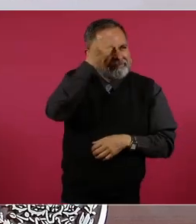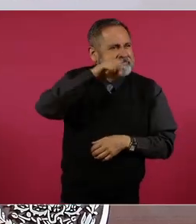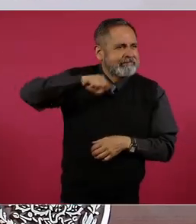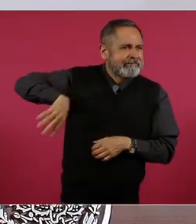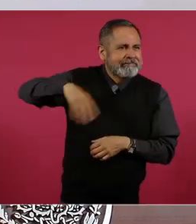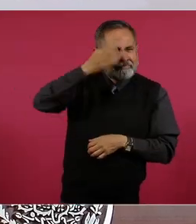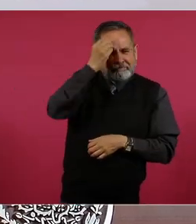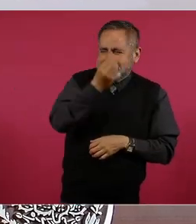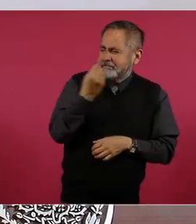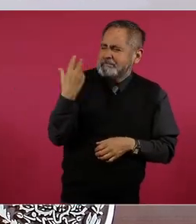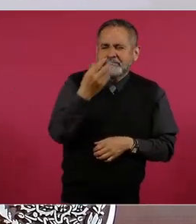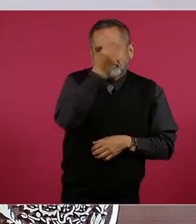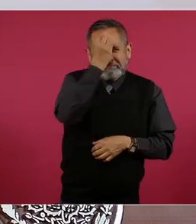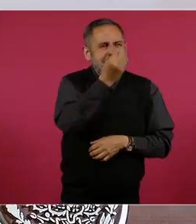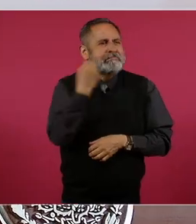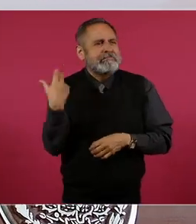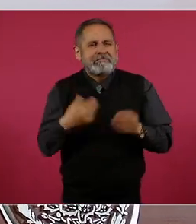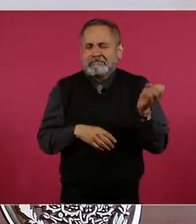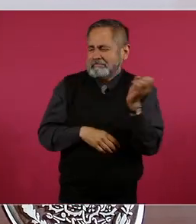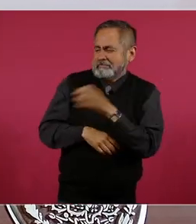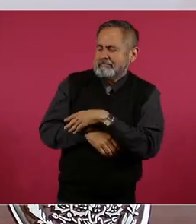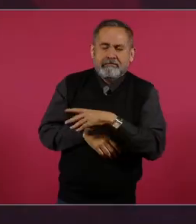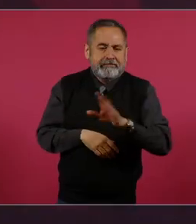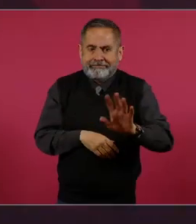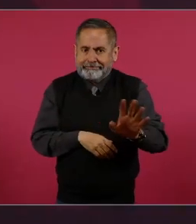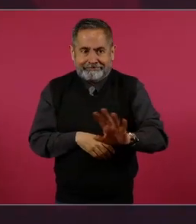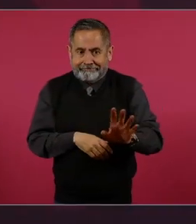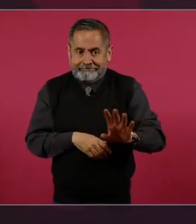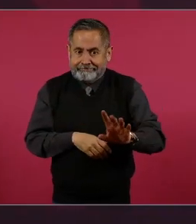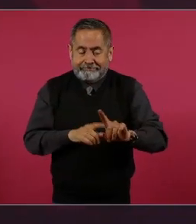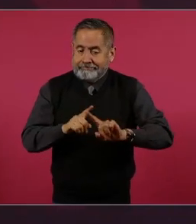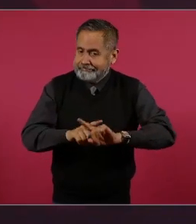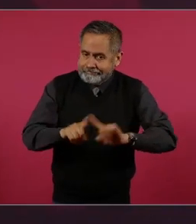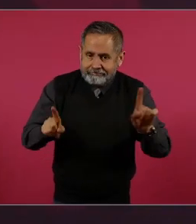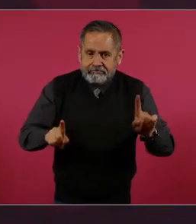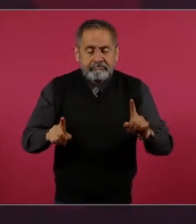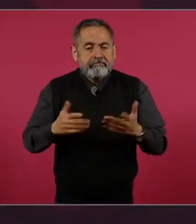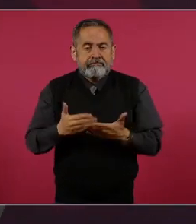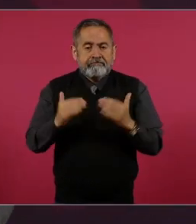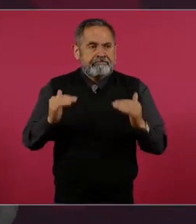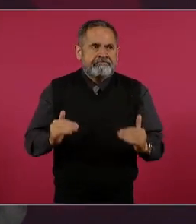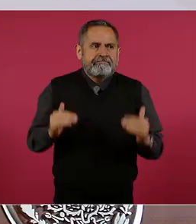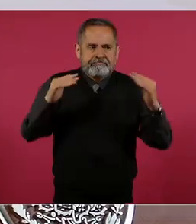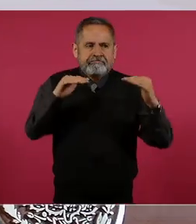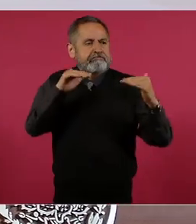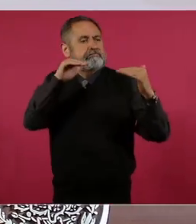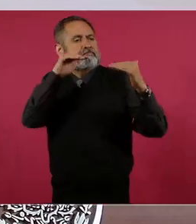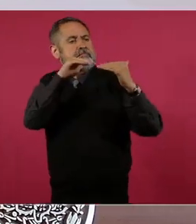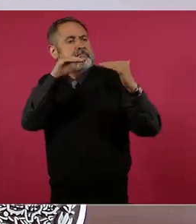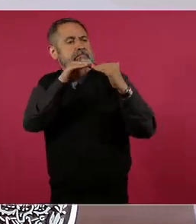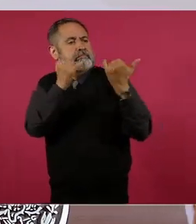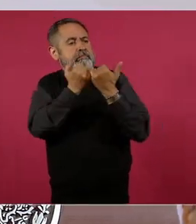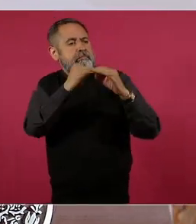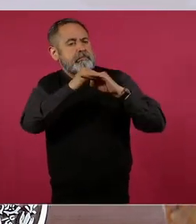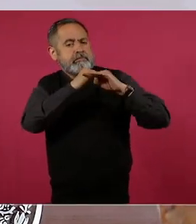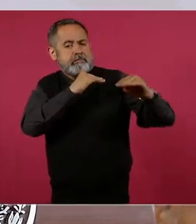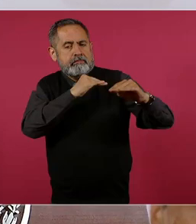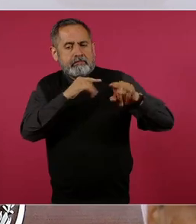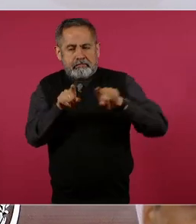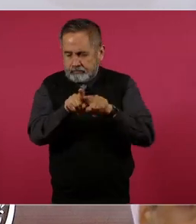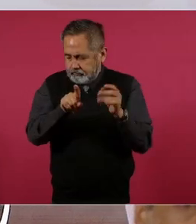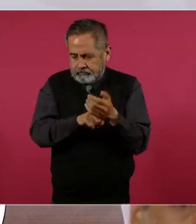que la relación con nosotros se tiene que dar en un pie de igualdad.